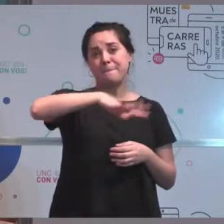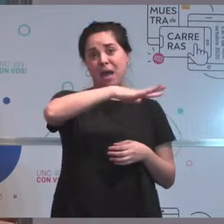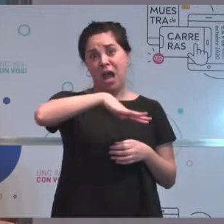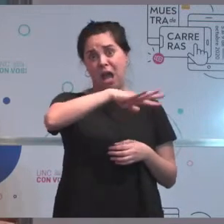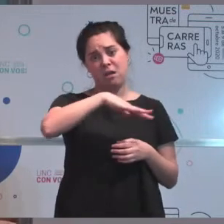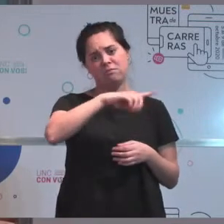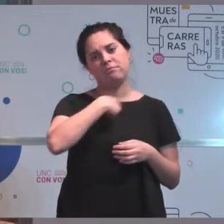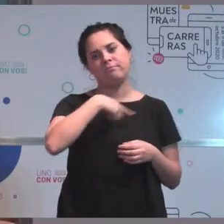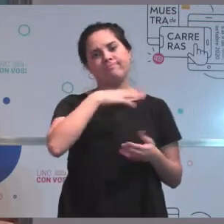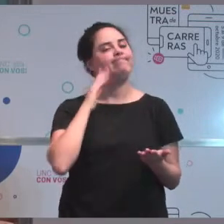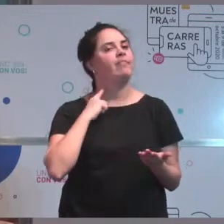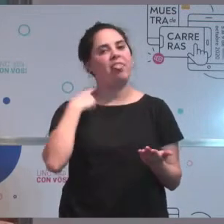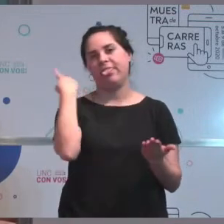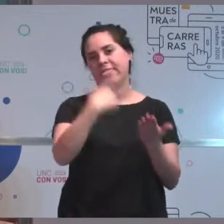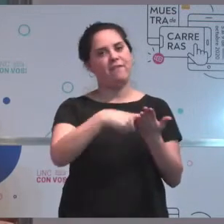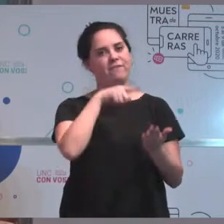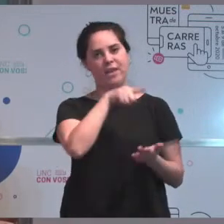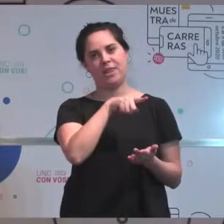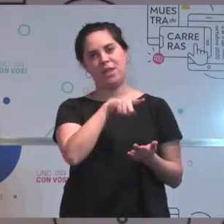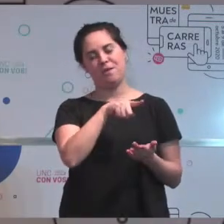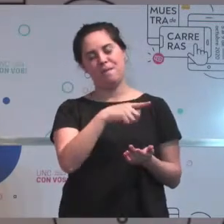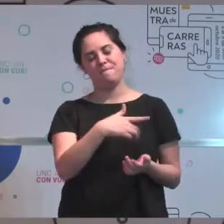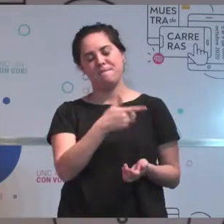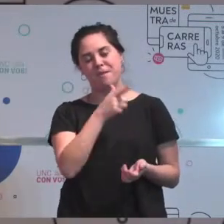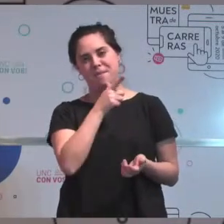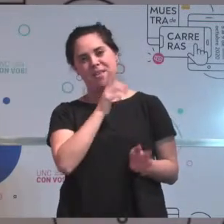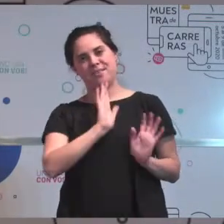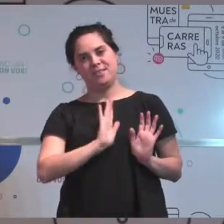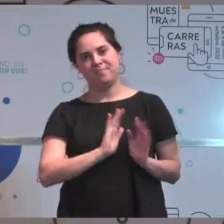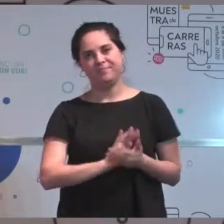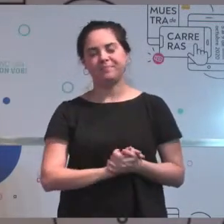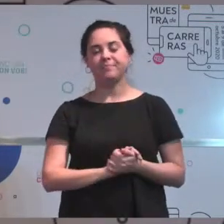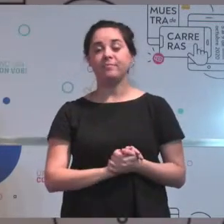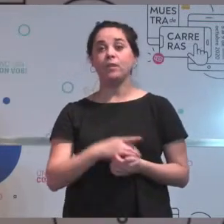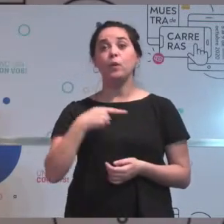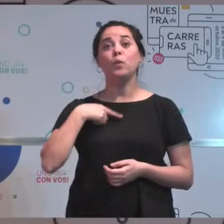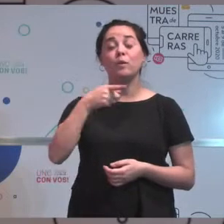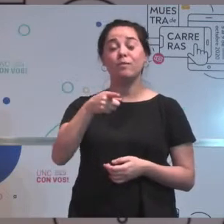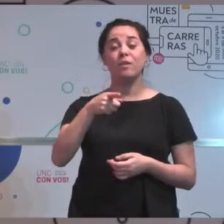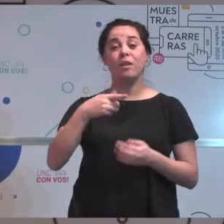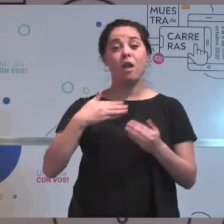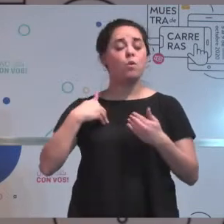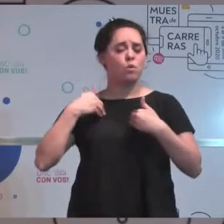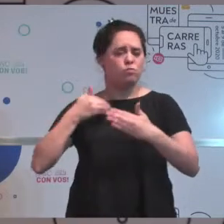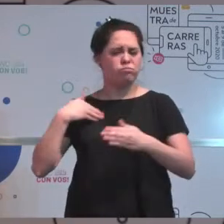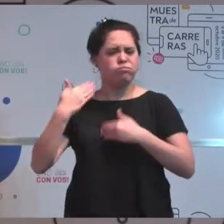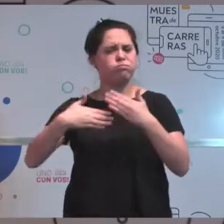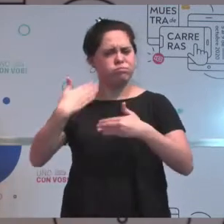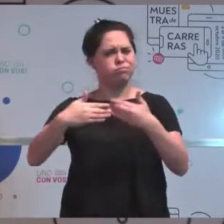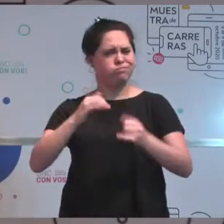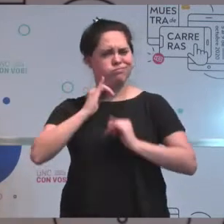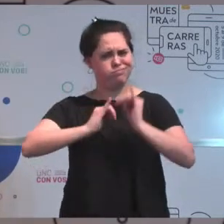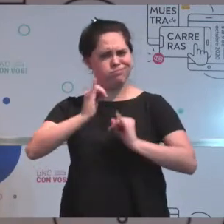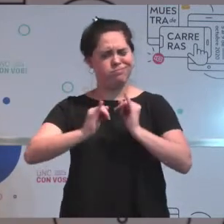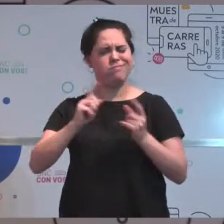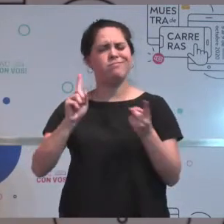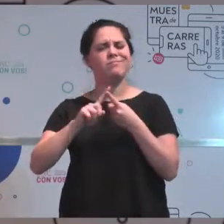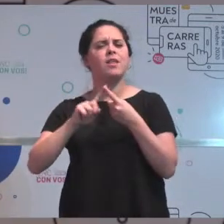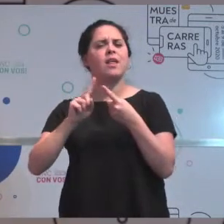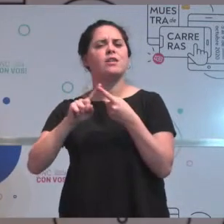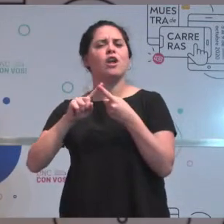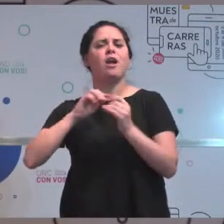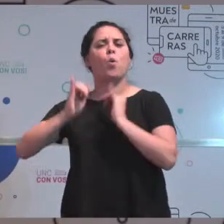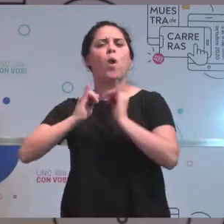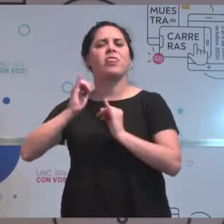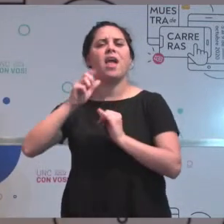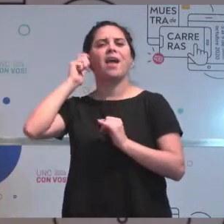Antes de que continúes, me parece interesante esto que relata Germán de las experiencias en la